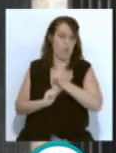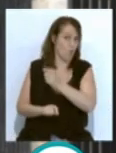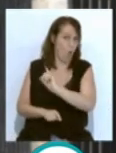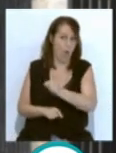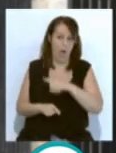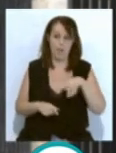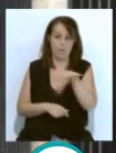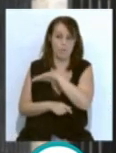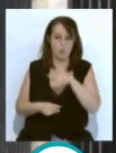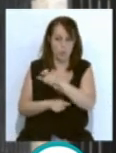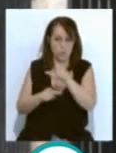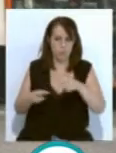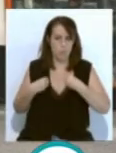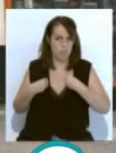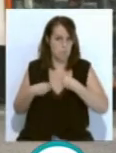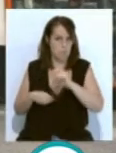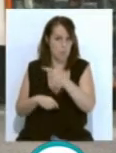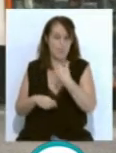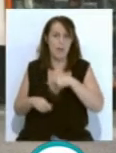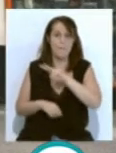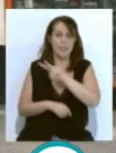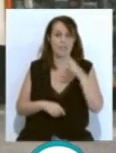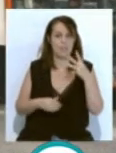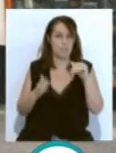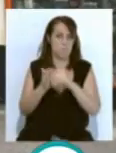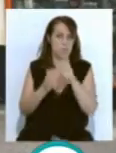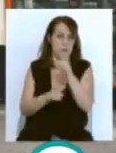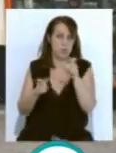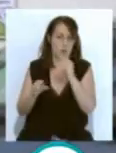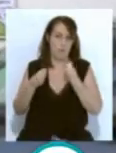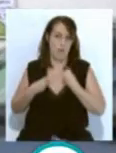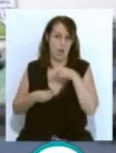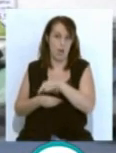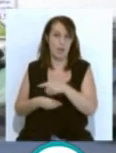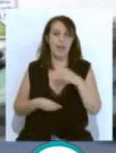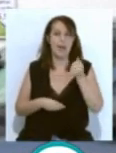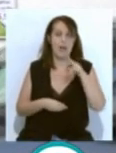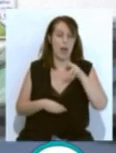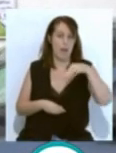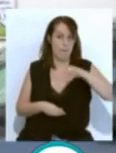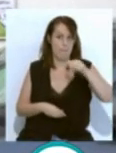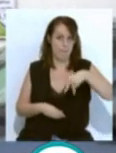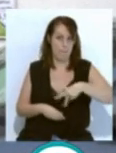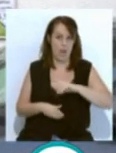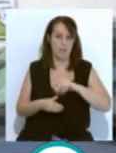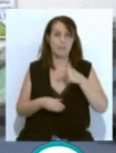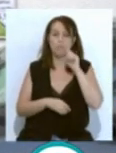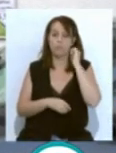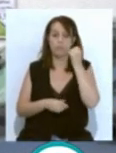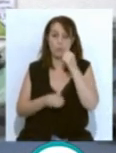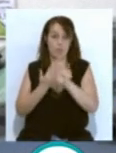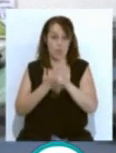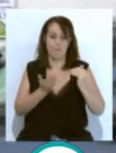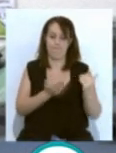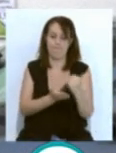zonas más pobladas de la ciudad, con más de 23.000 habitantes. Carmen Fidalgo, que ha recabado todas las quejas vecinales a